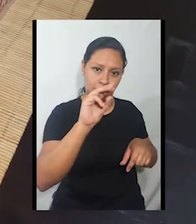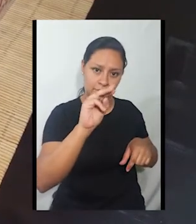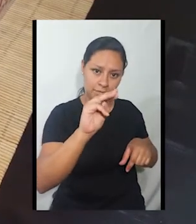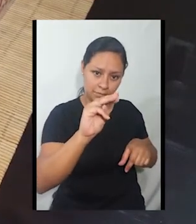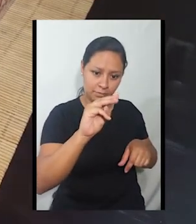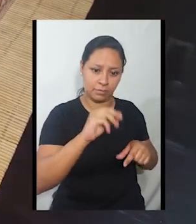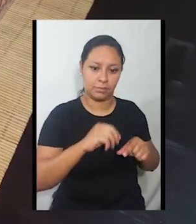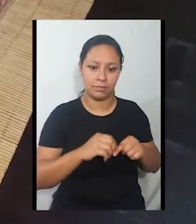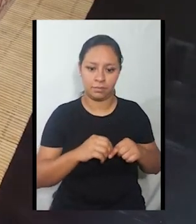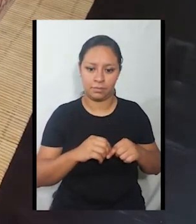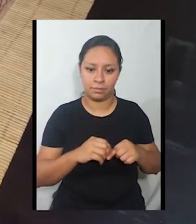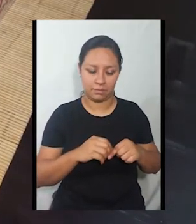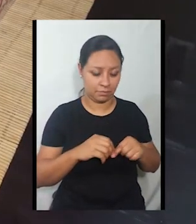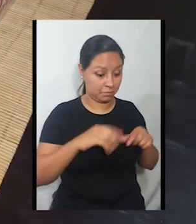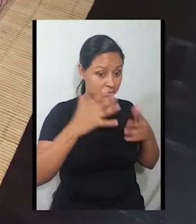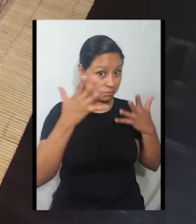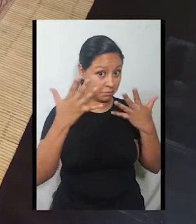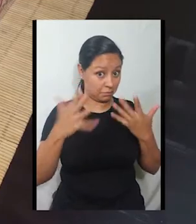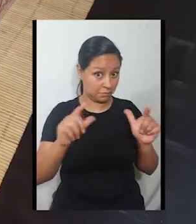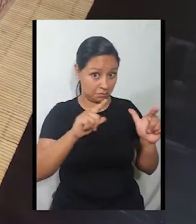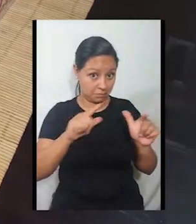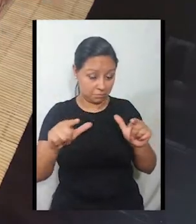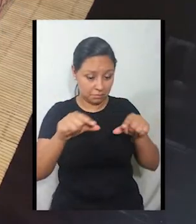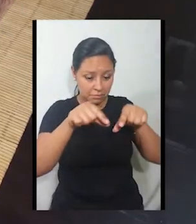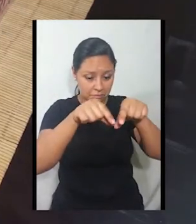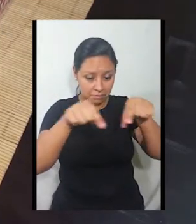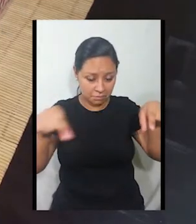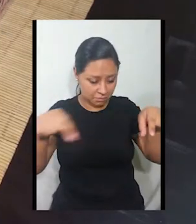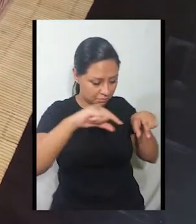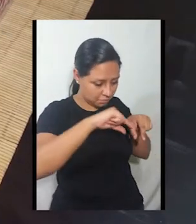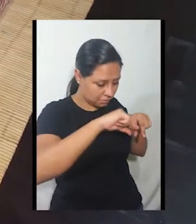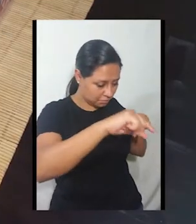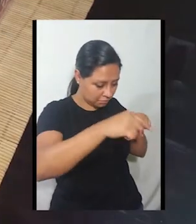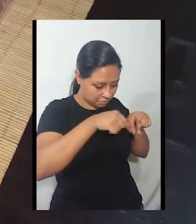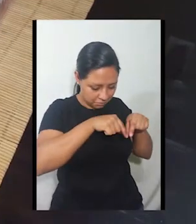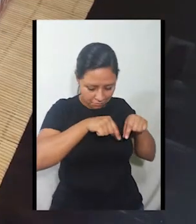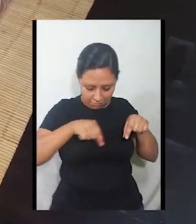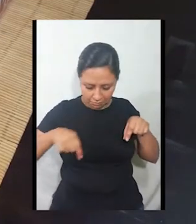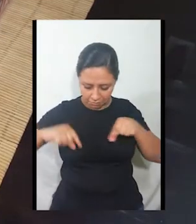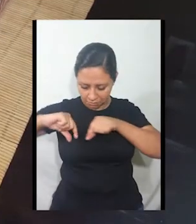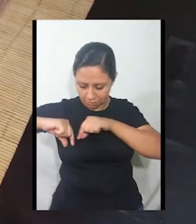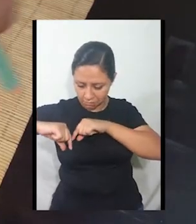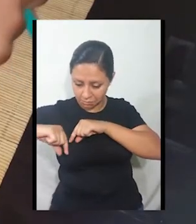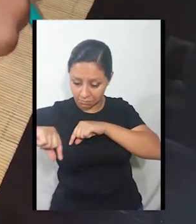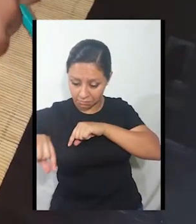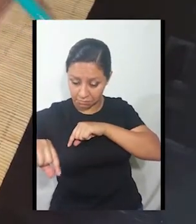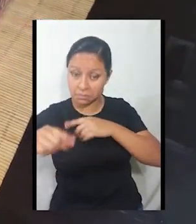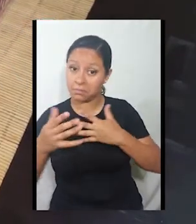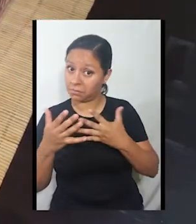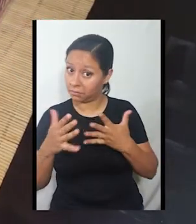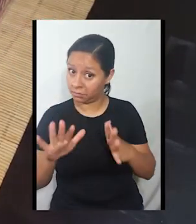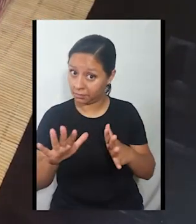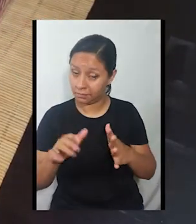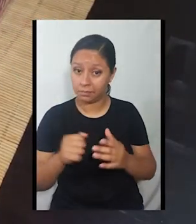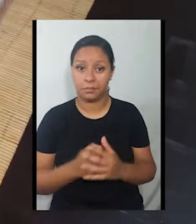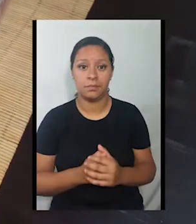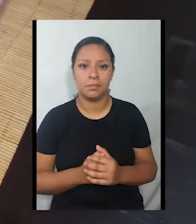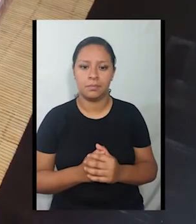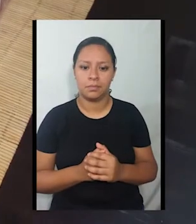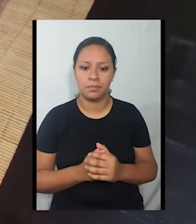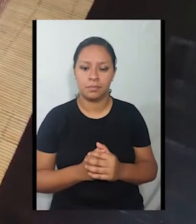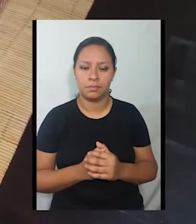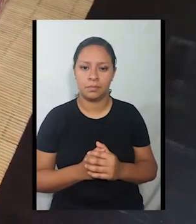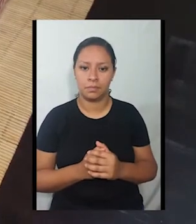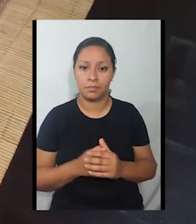Una vez que hayamos medido un centímetro a cada lado, cada uno de los cuatro lados, vamos